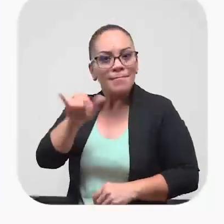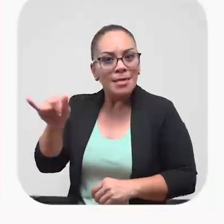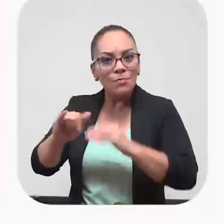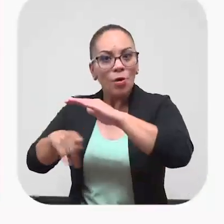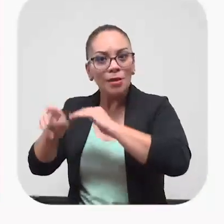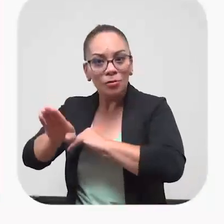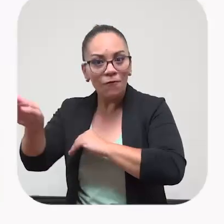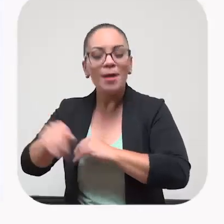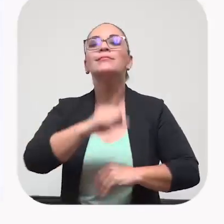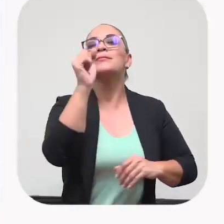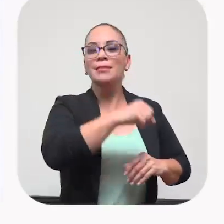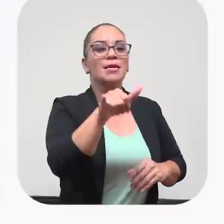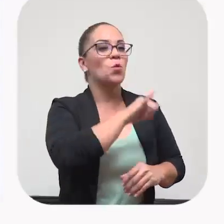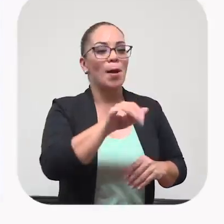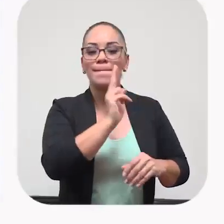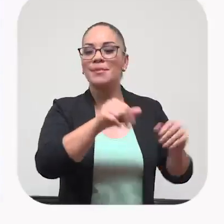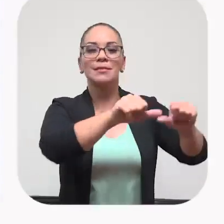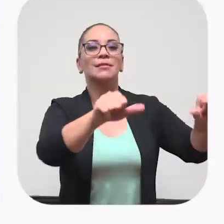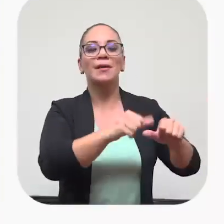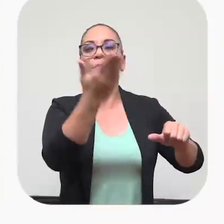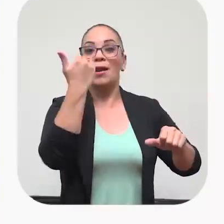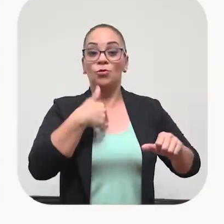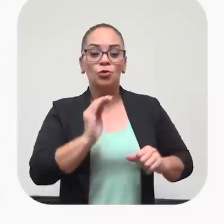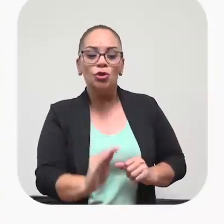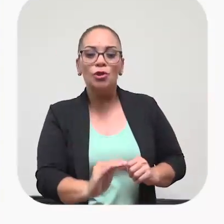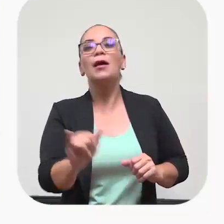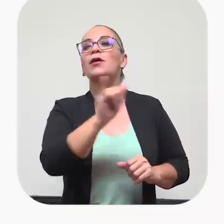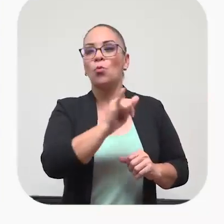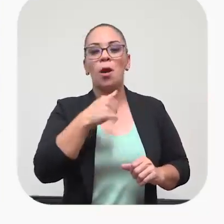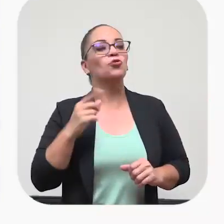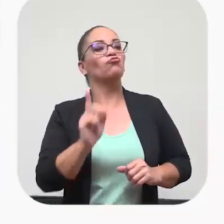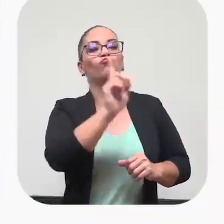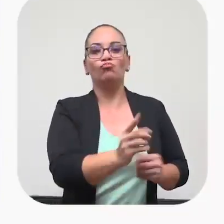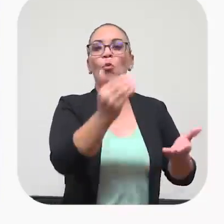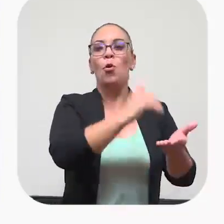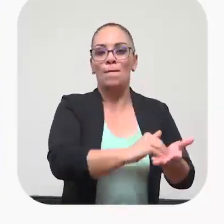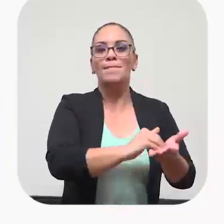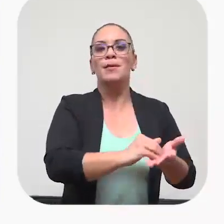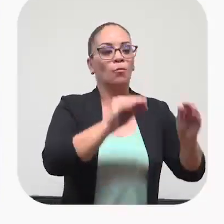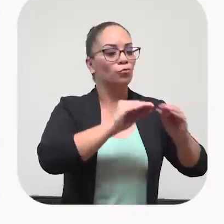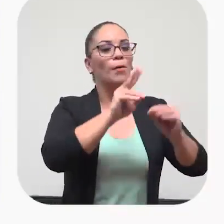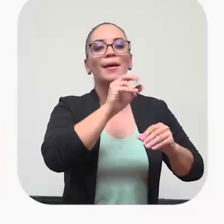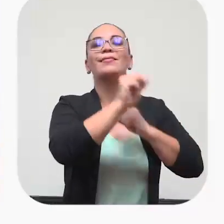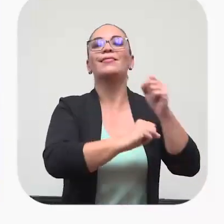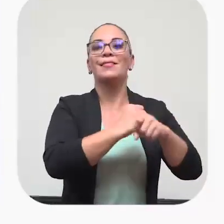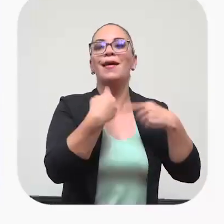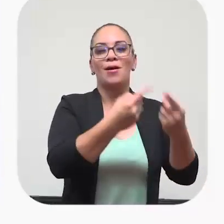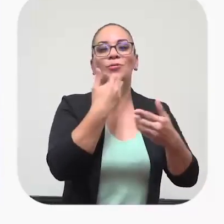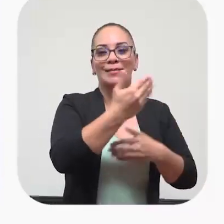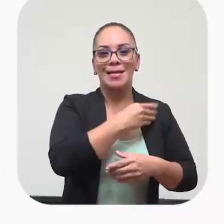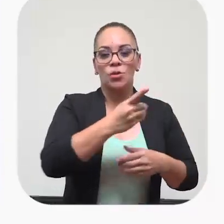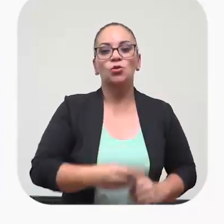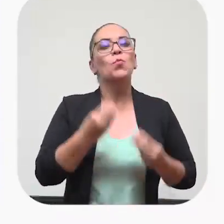mismo kinder a la que usted fue? Sí, señora. A la misma aula donde yo estaba pequeñita, a esa misma aula regresé y tengo 20 años ya, gracias a Dios,